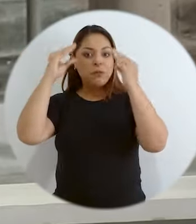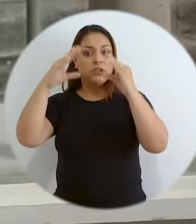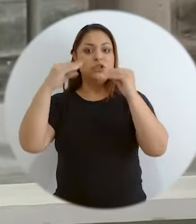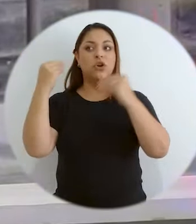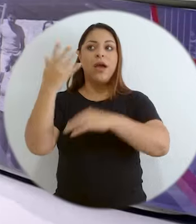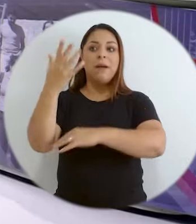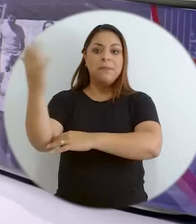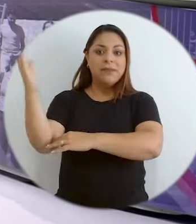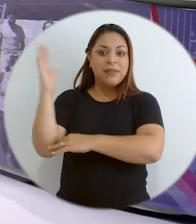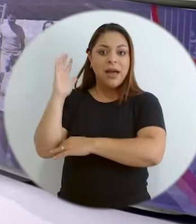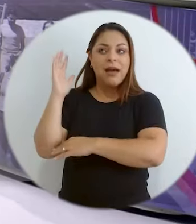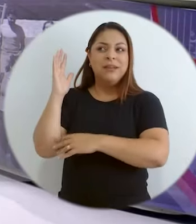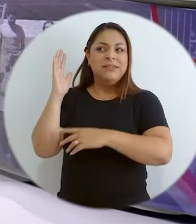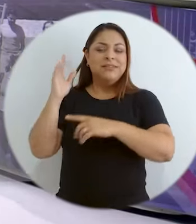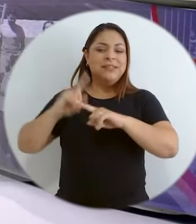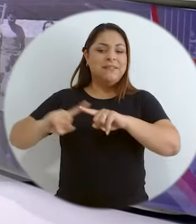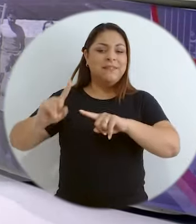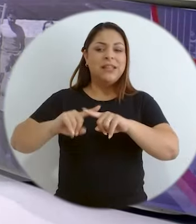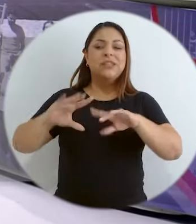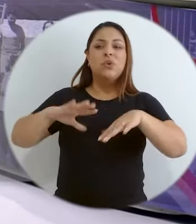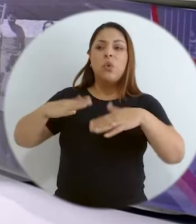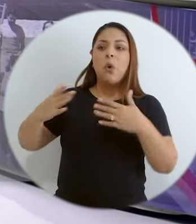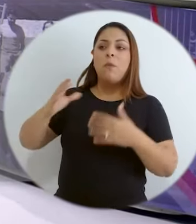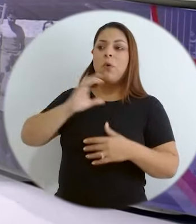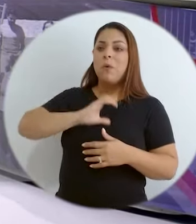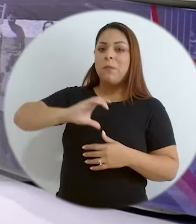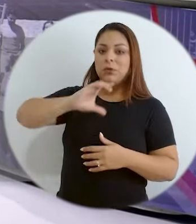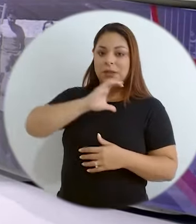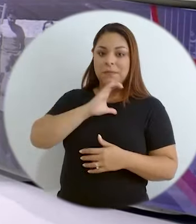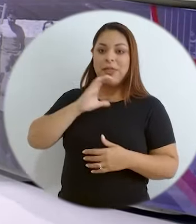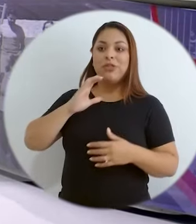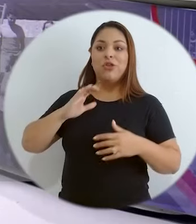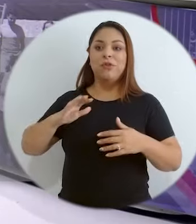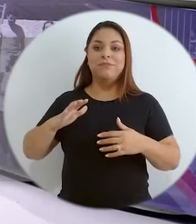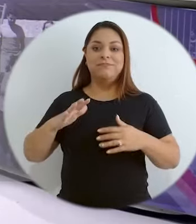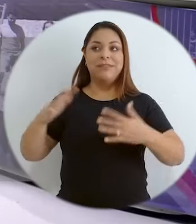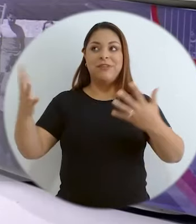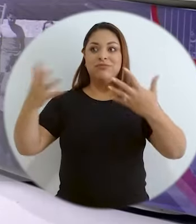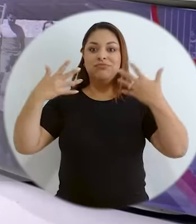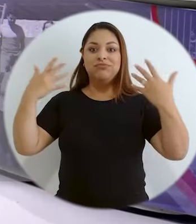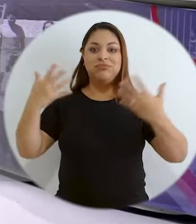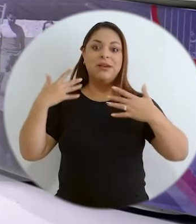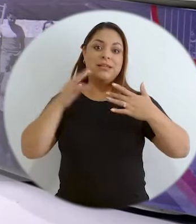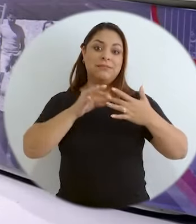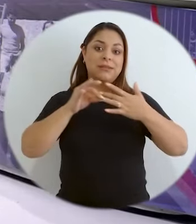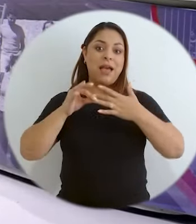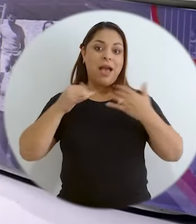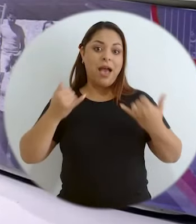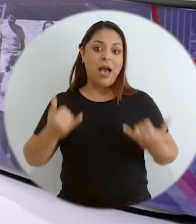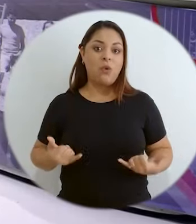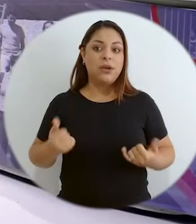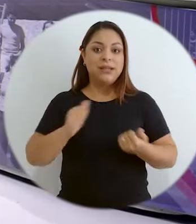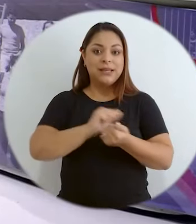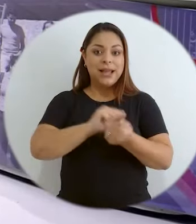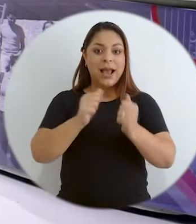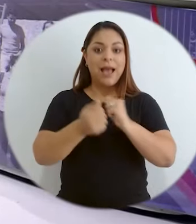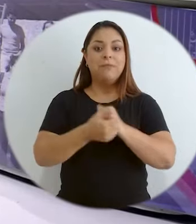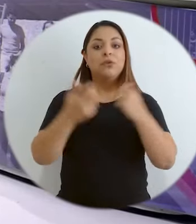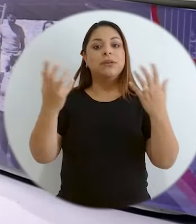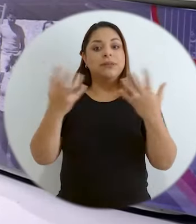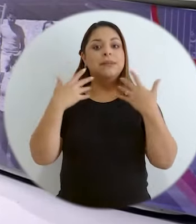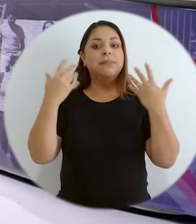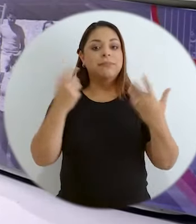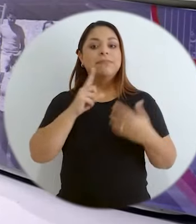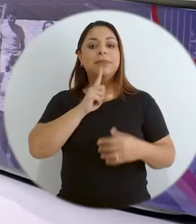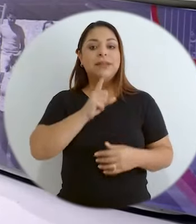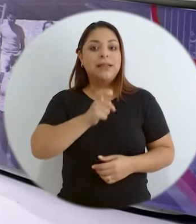información climática, ¿verdad?, de cómo se van a comportar y cómo vamos a predecir este futuro, especialmente ahorita, ¿verdad?, con el